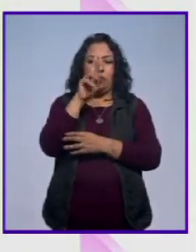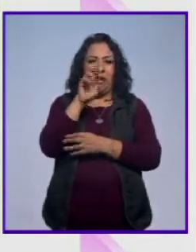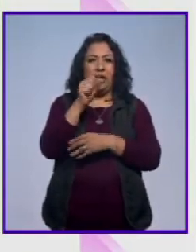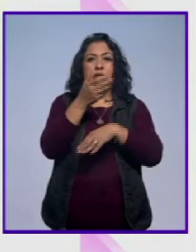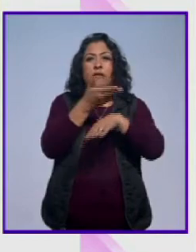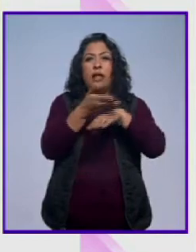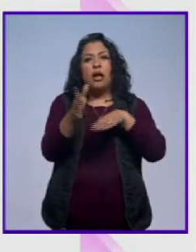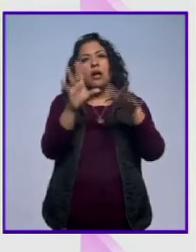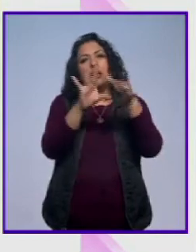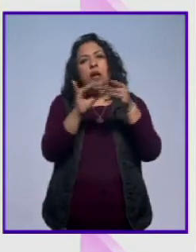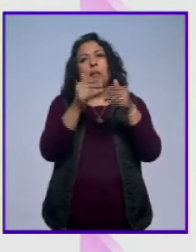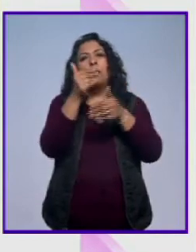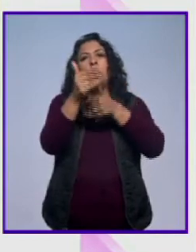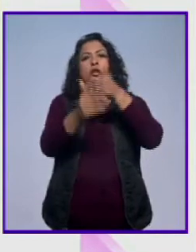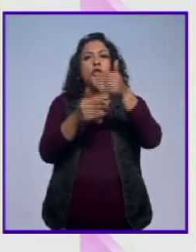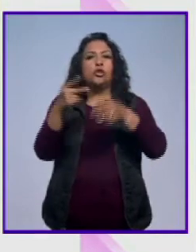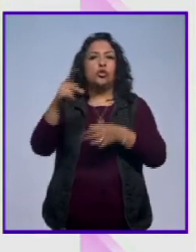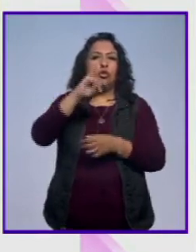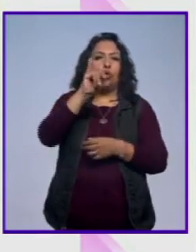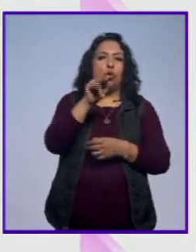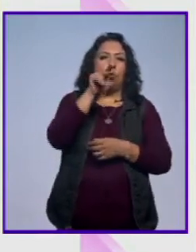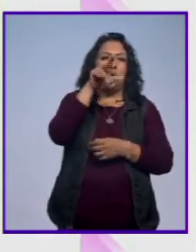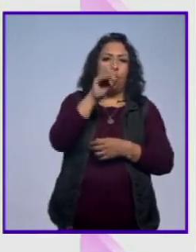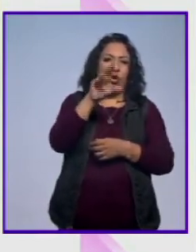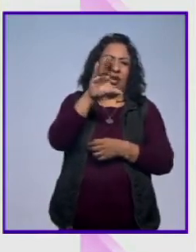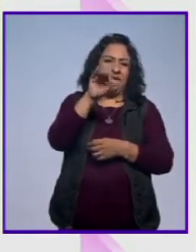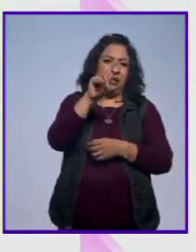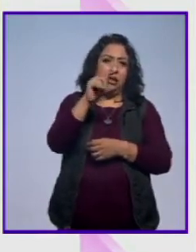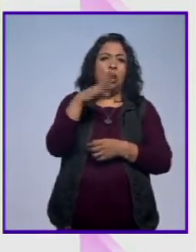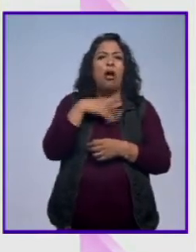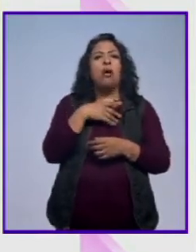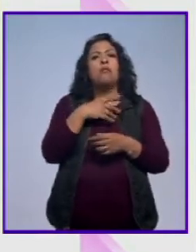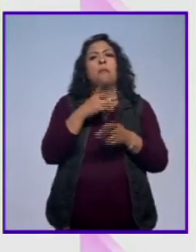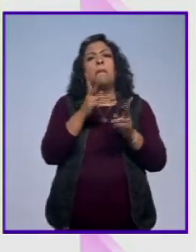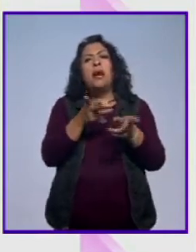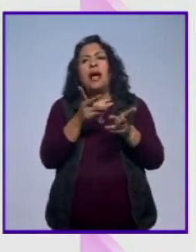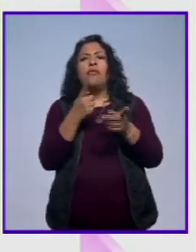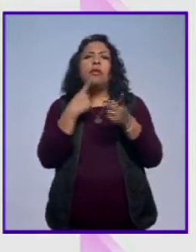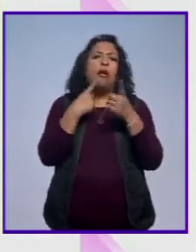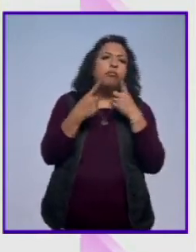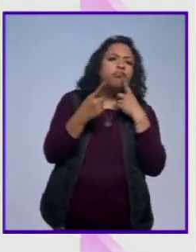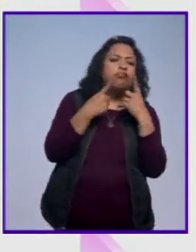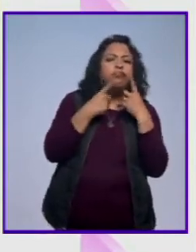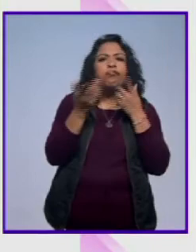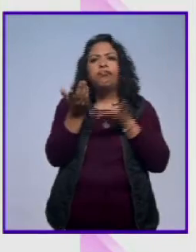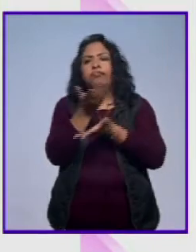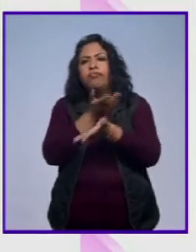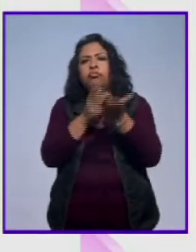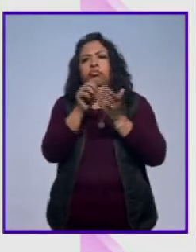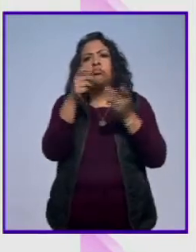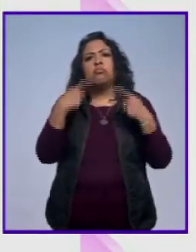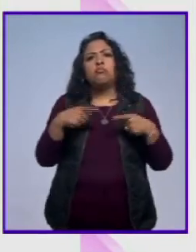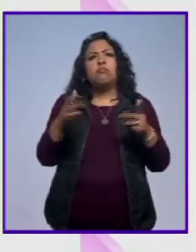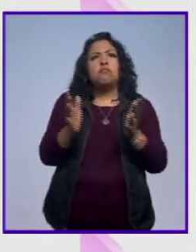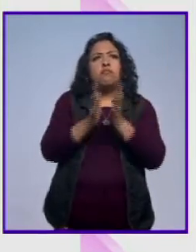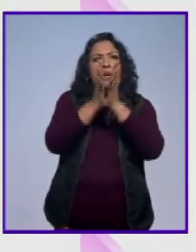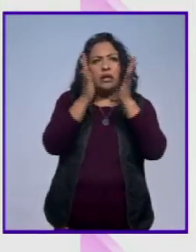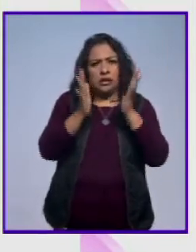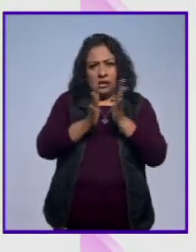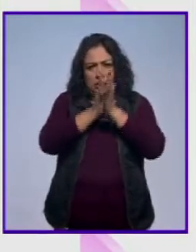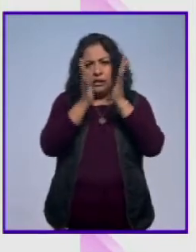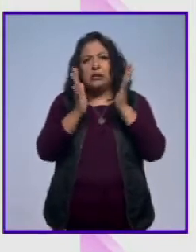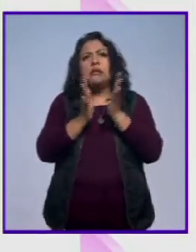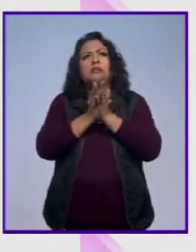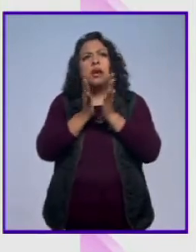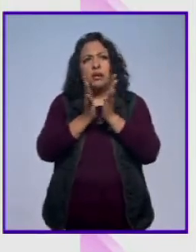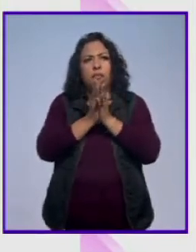de ese proceso creativo de Julio Castillo, con una tertulia previa, con otros participantes colegas que estuvieron